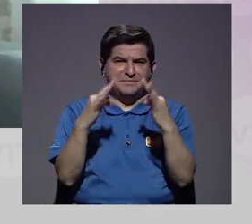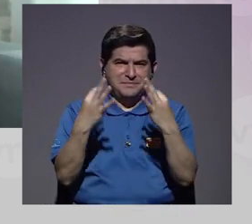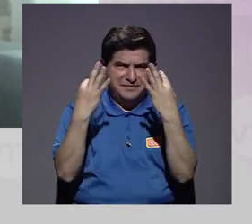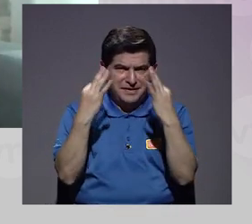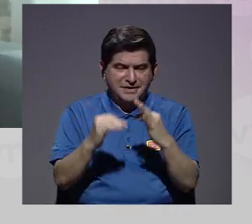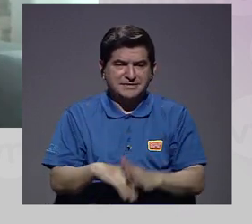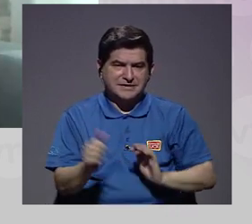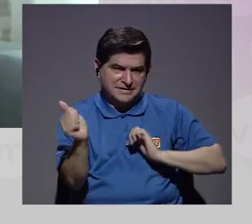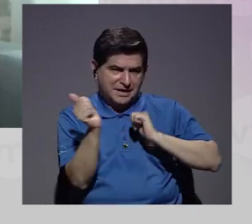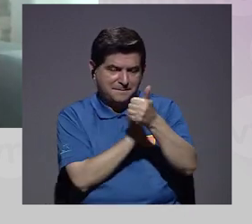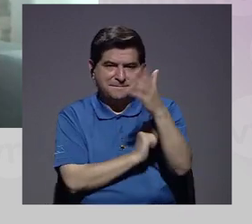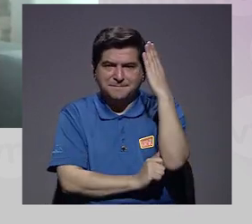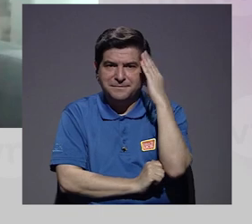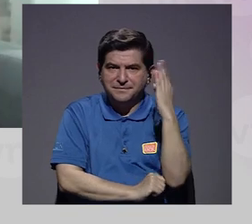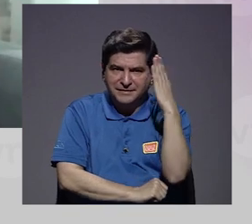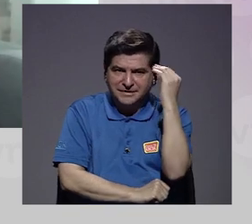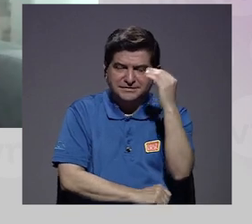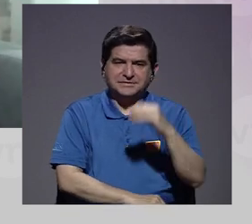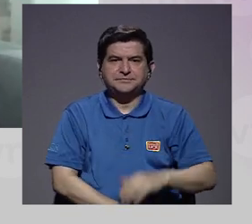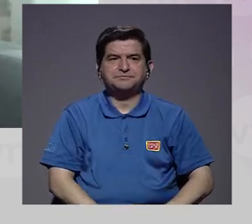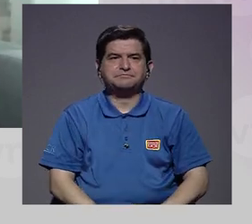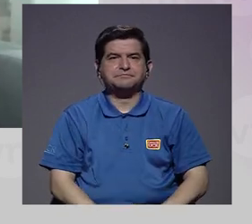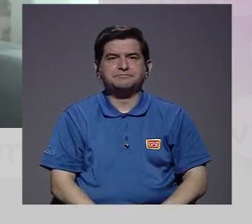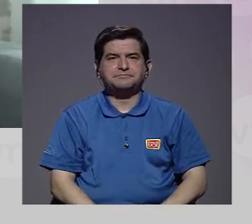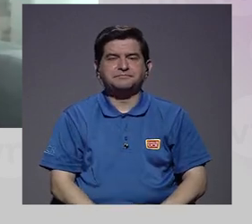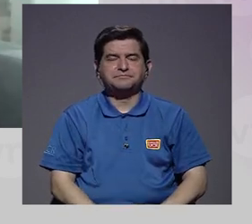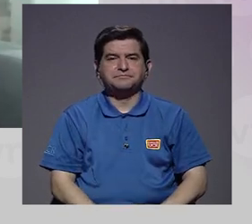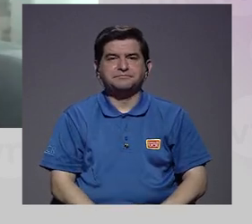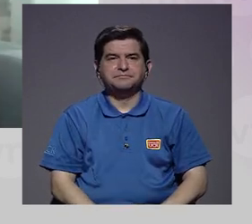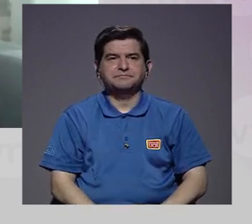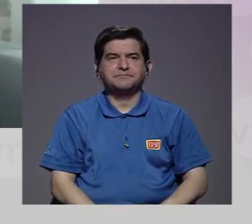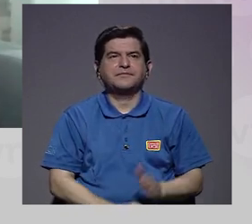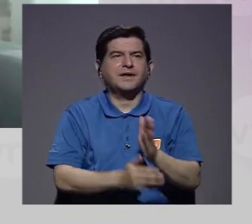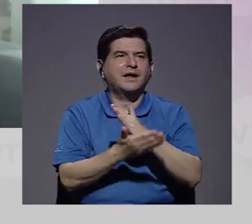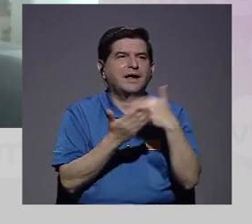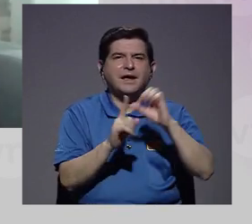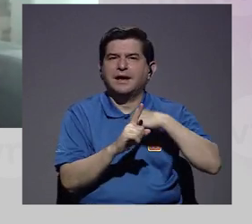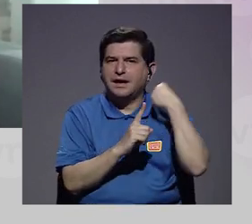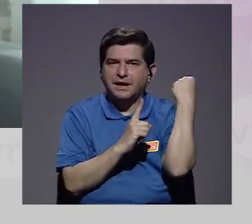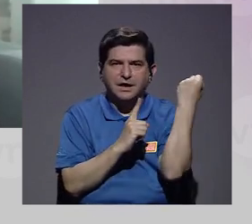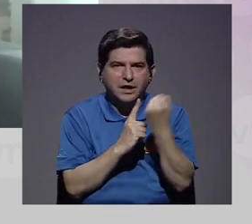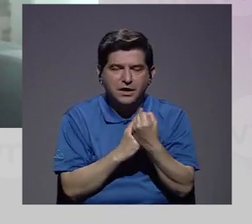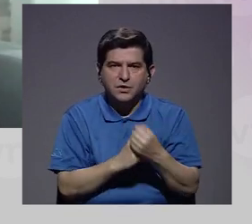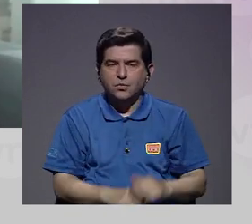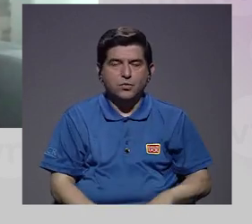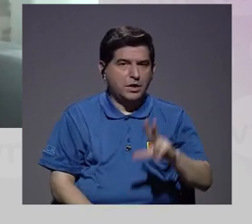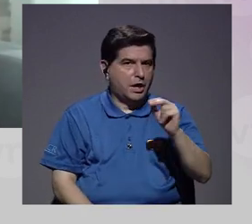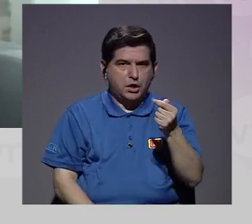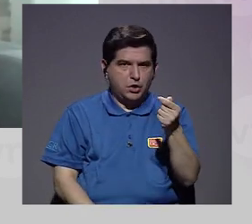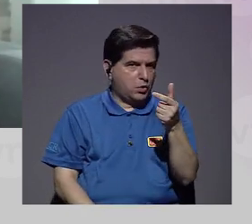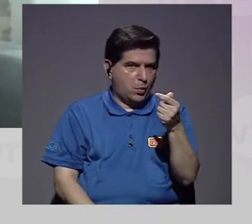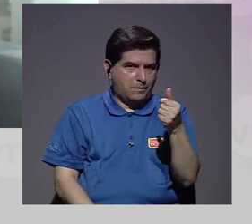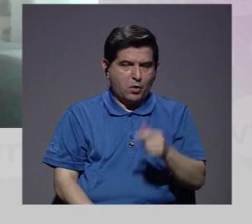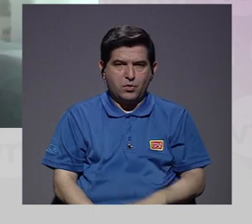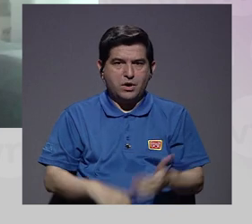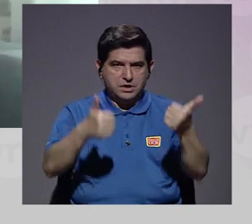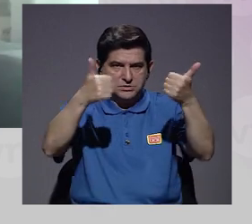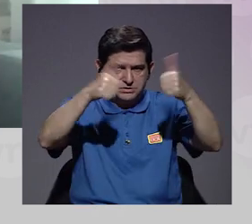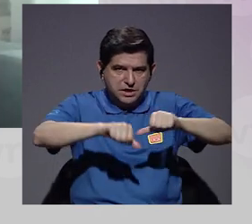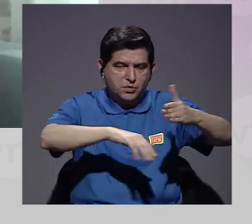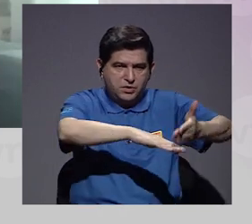atravesar esta experiencia. En algunas situaciones, no pocas,